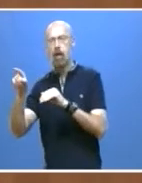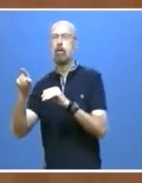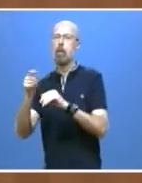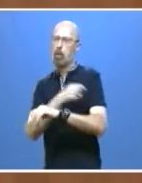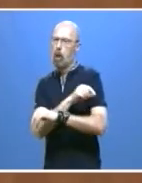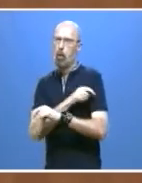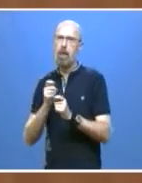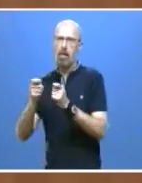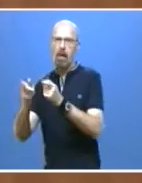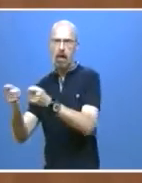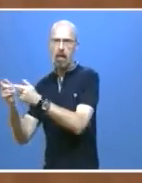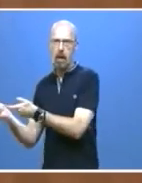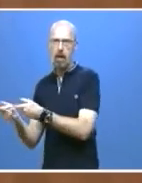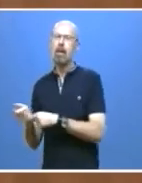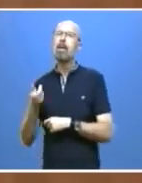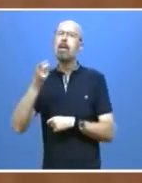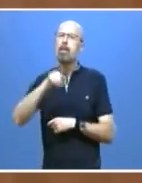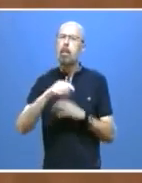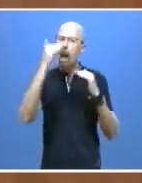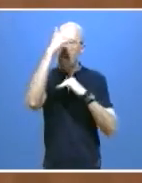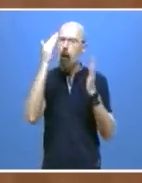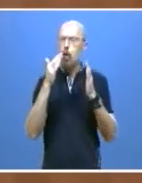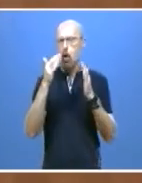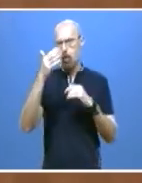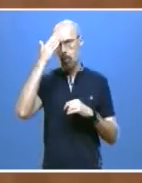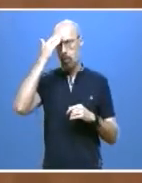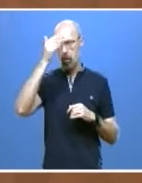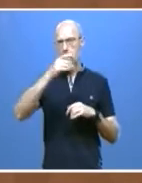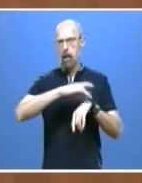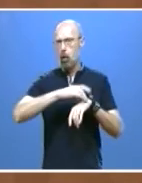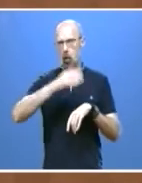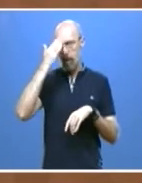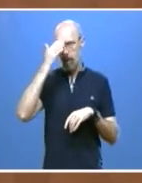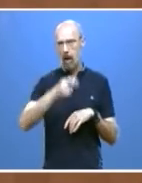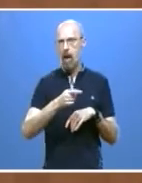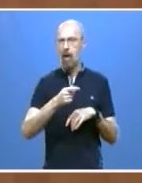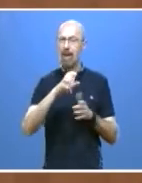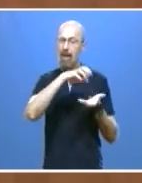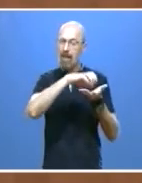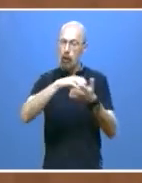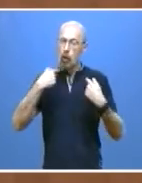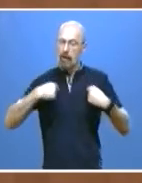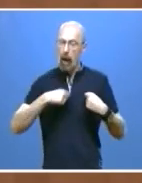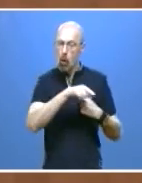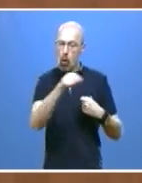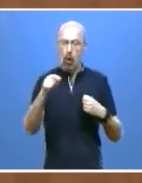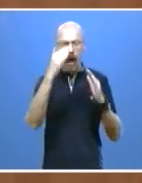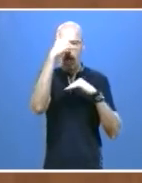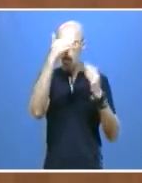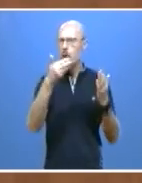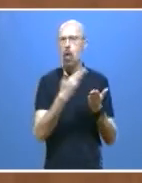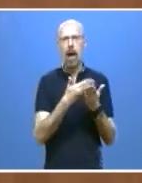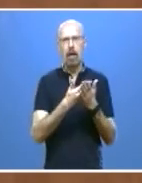primaria. La atención en consultorios y en centros de salud está garantizada, velando por la